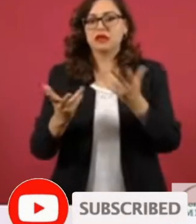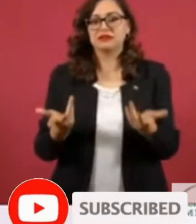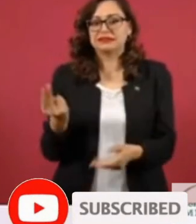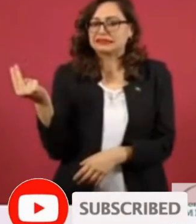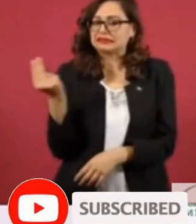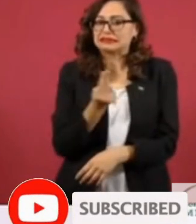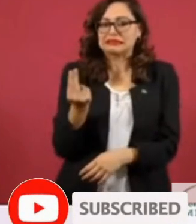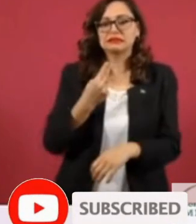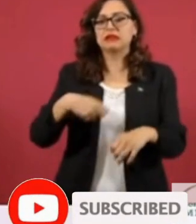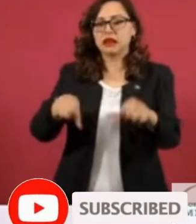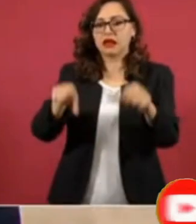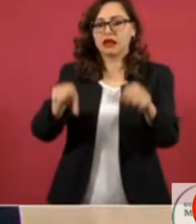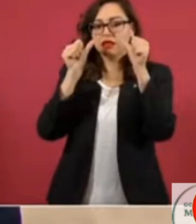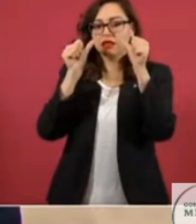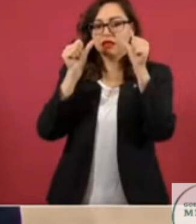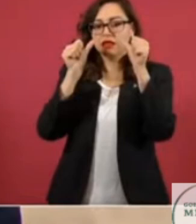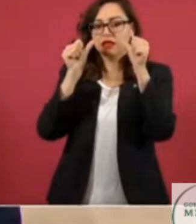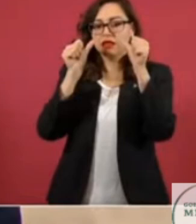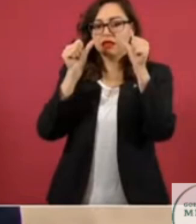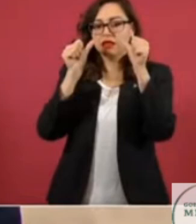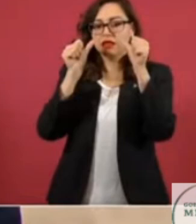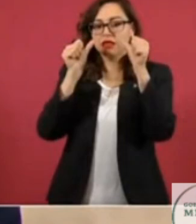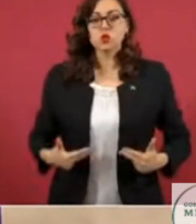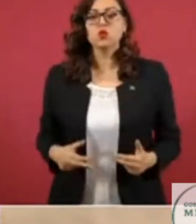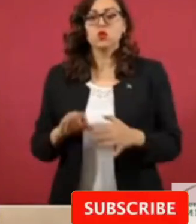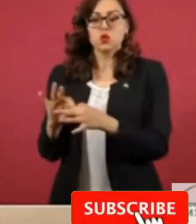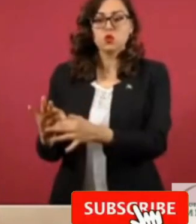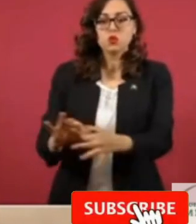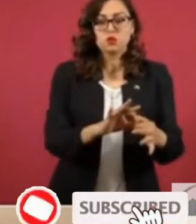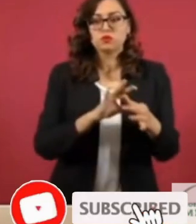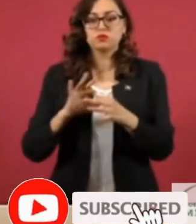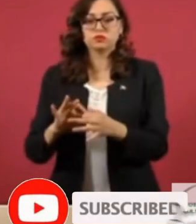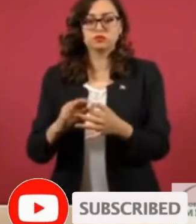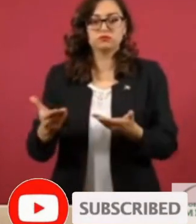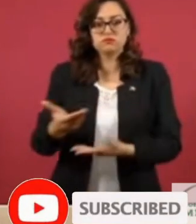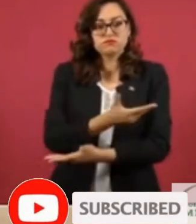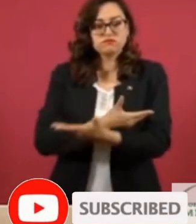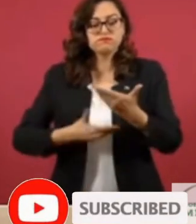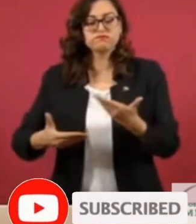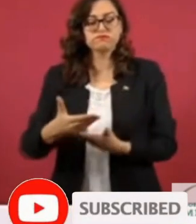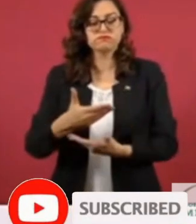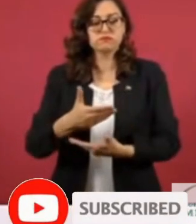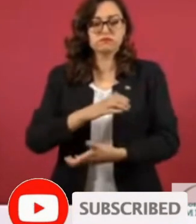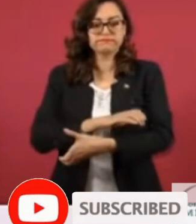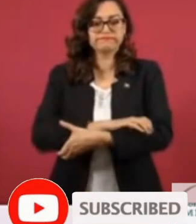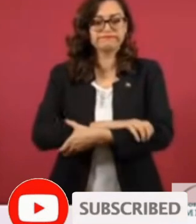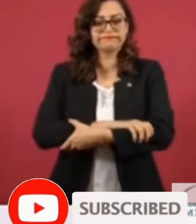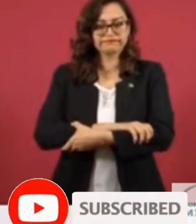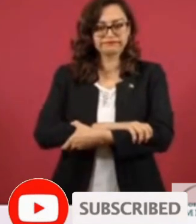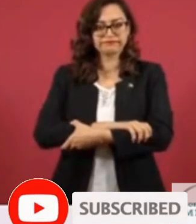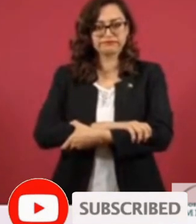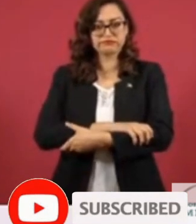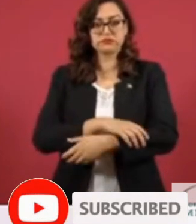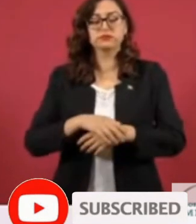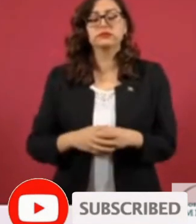humanitaria y fraterna. sin paz